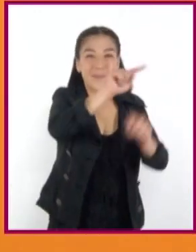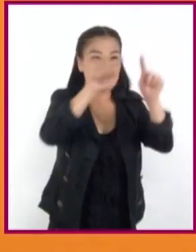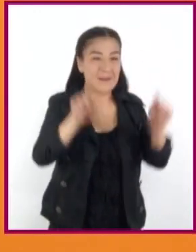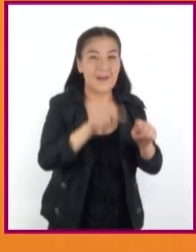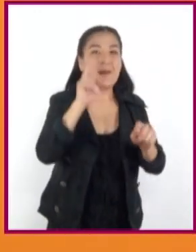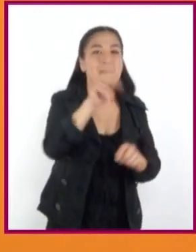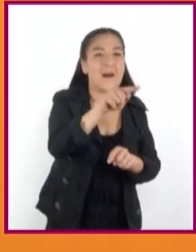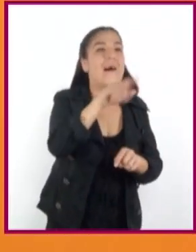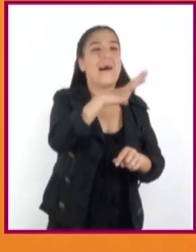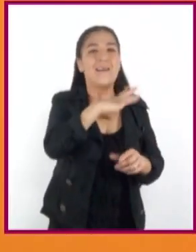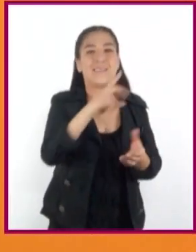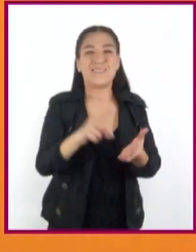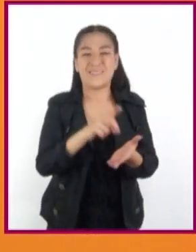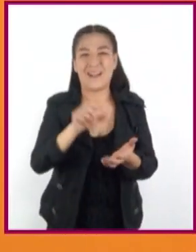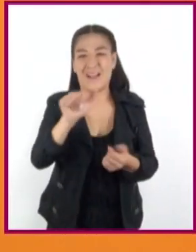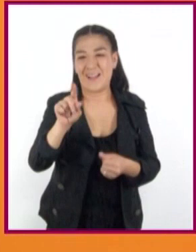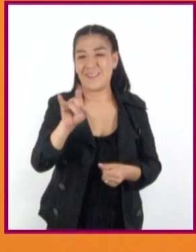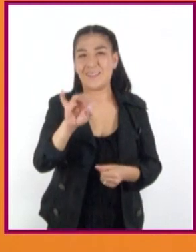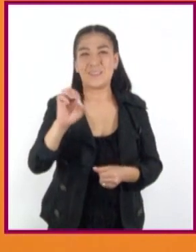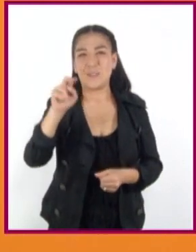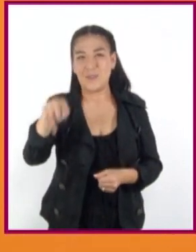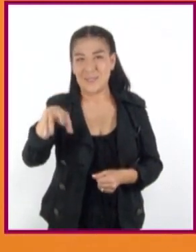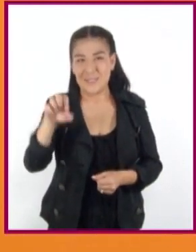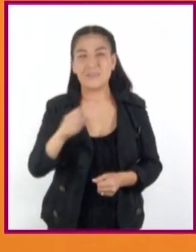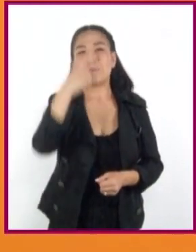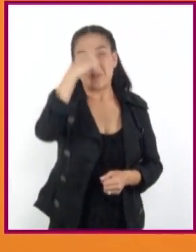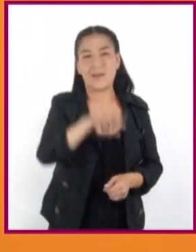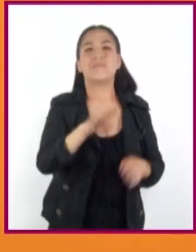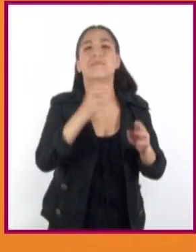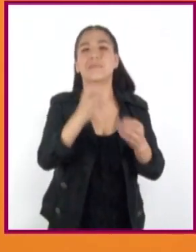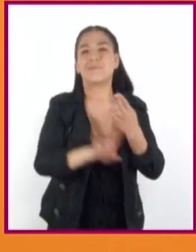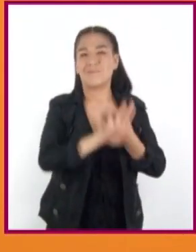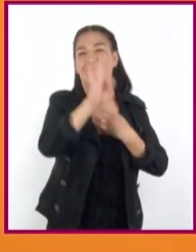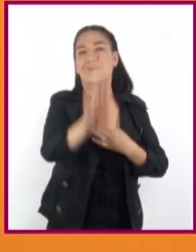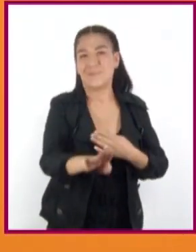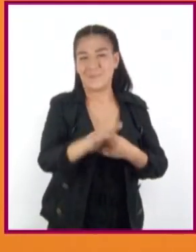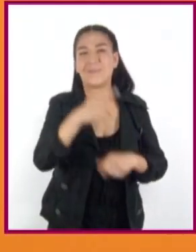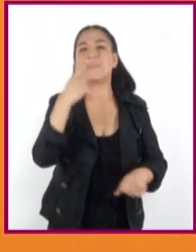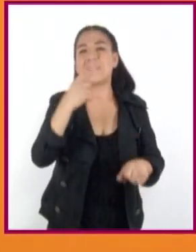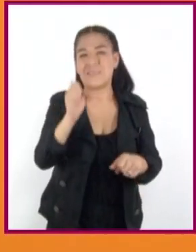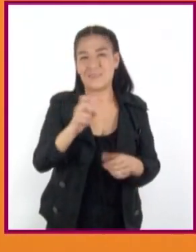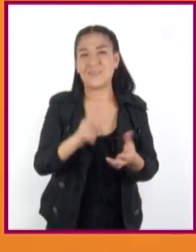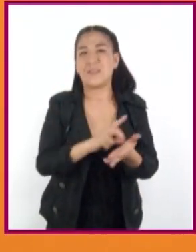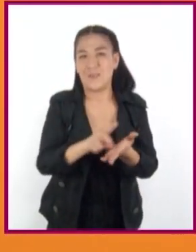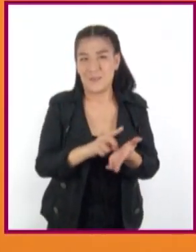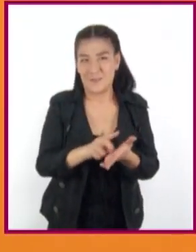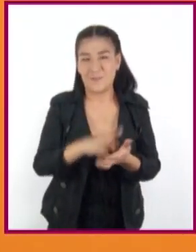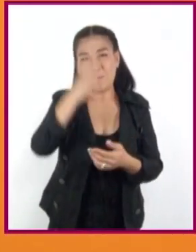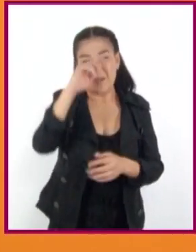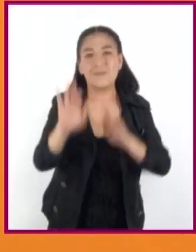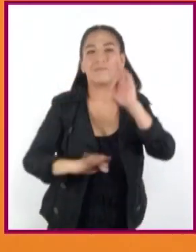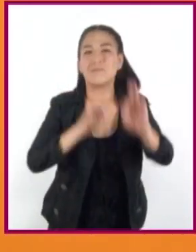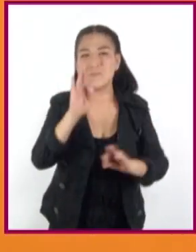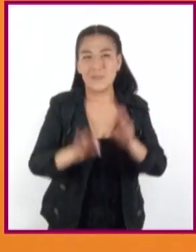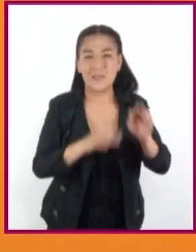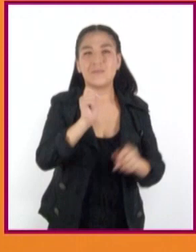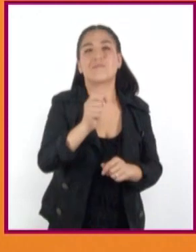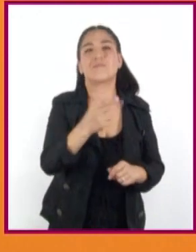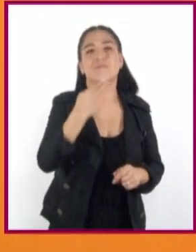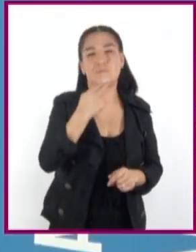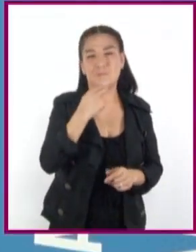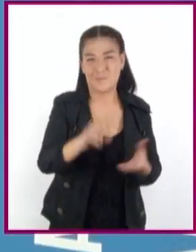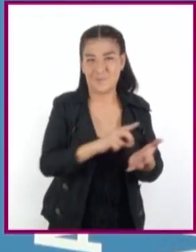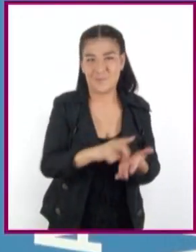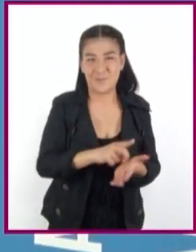pueden informarse y tener acceso a las estrategias del programa Preven-IMS sobre la prevención y el tratamiento del consumo de